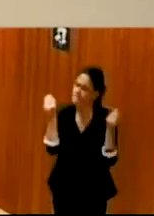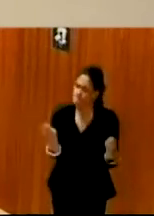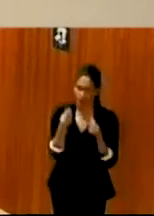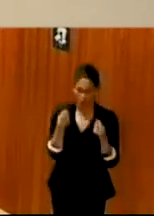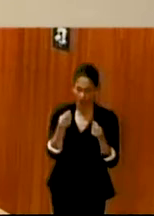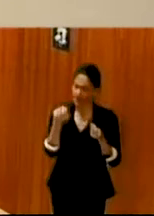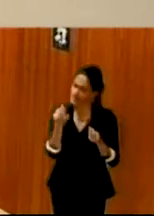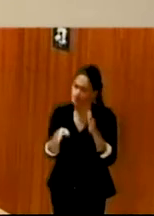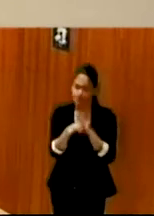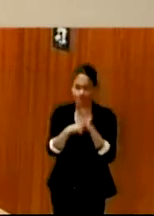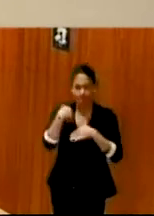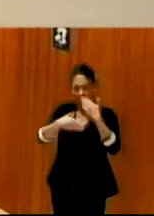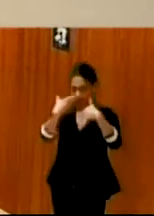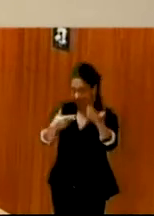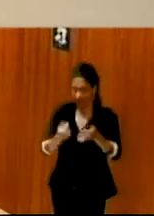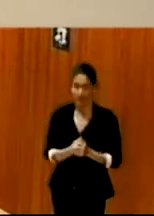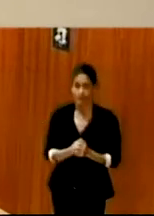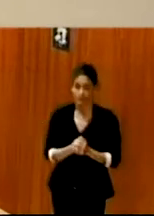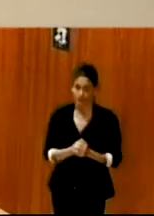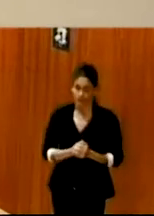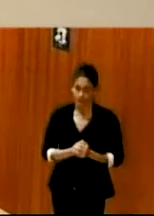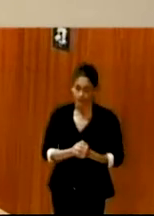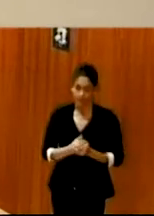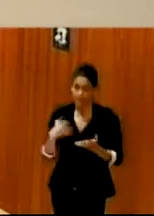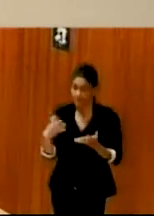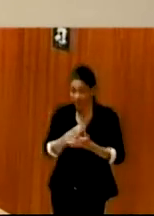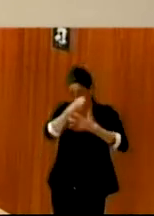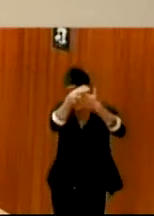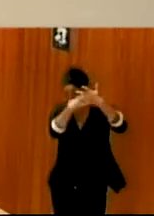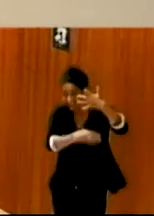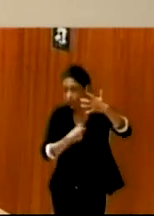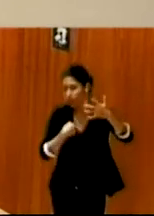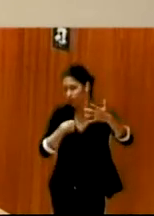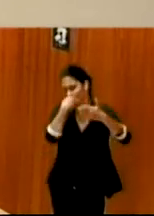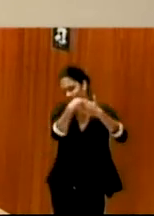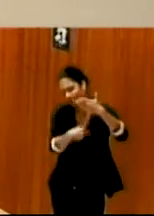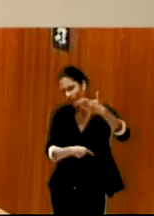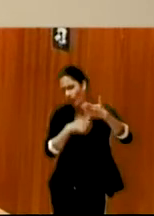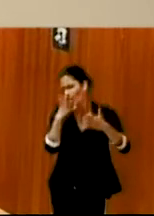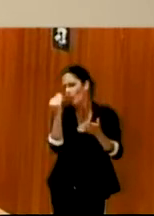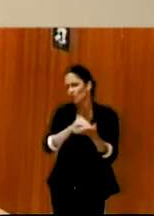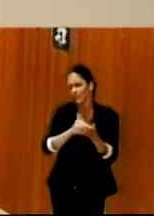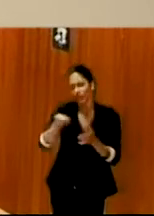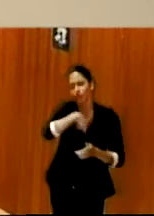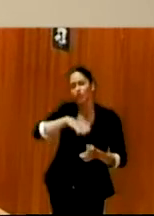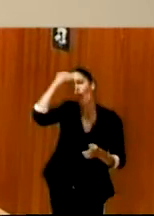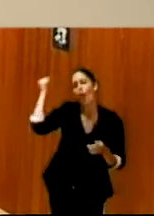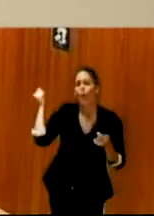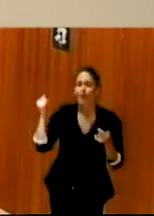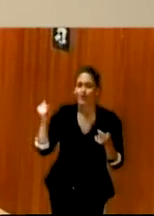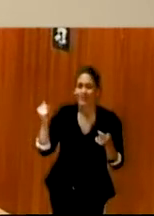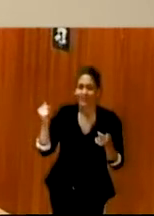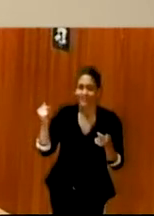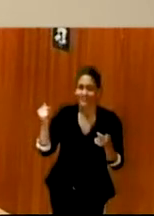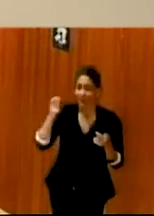avanzando. Y todos esos rasgos los he puesto porque muchas veces se nos olvidan y a las personas que trabajan en la industria musical se